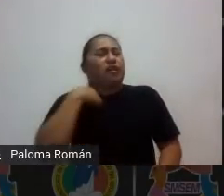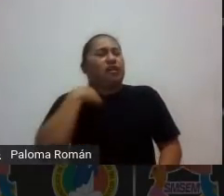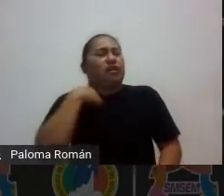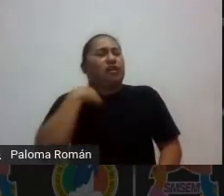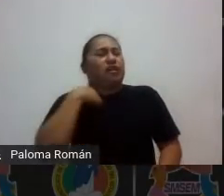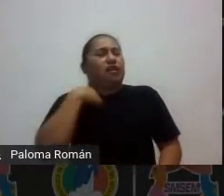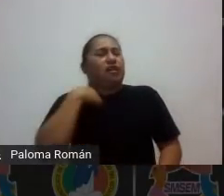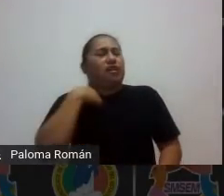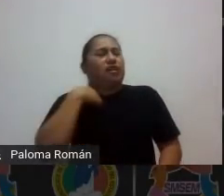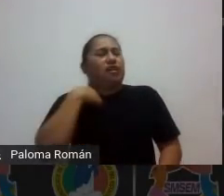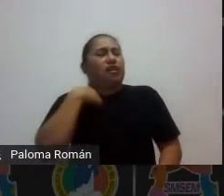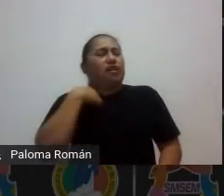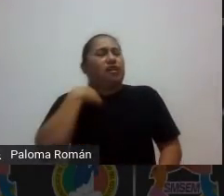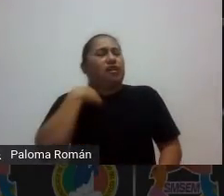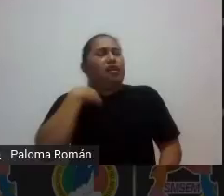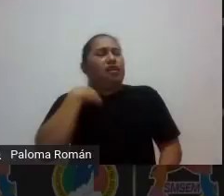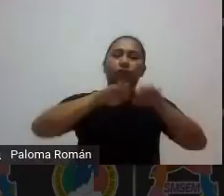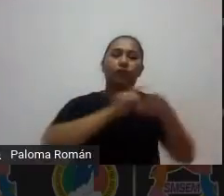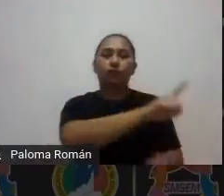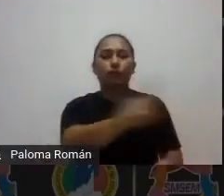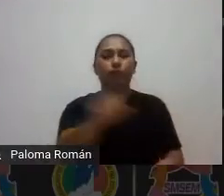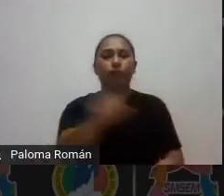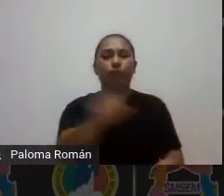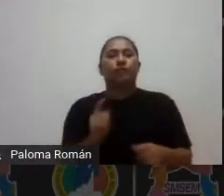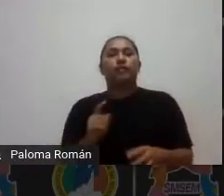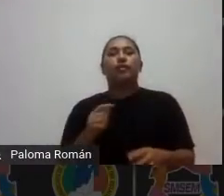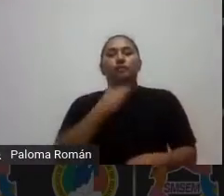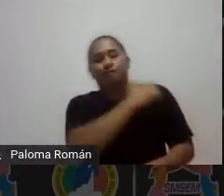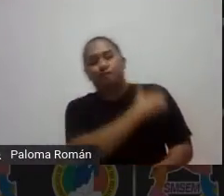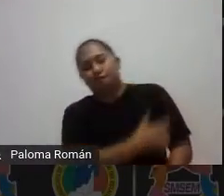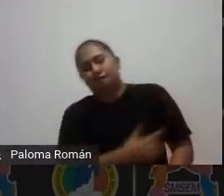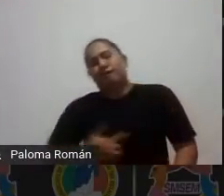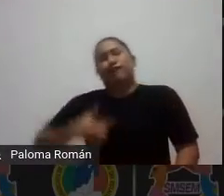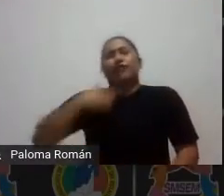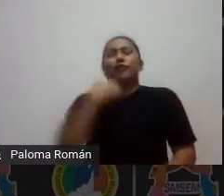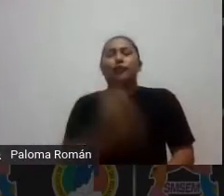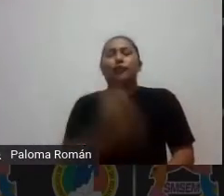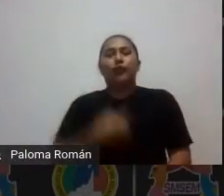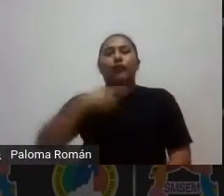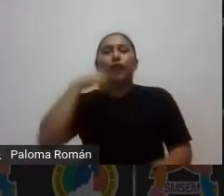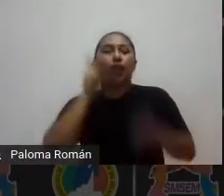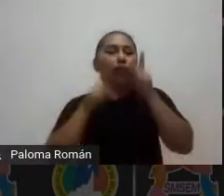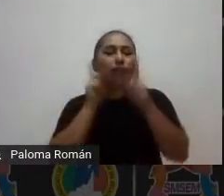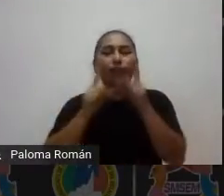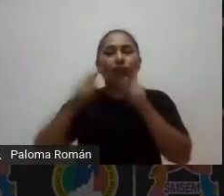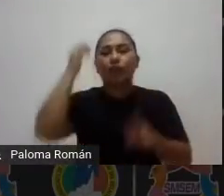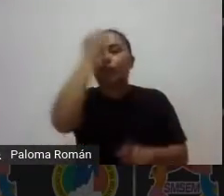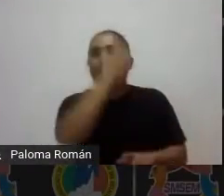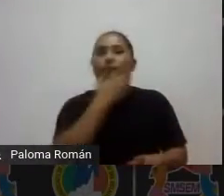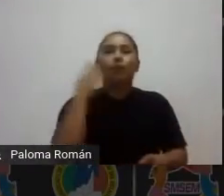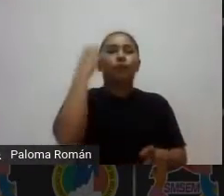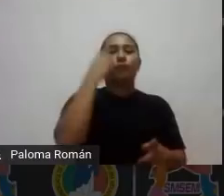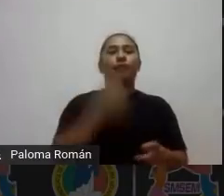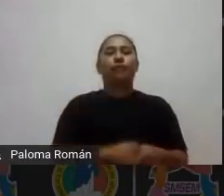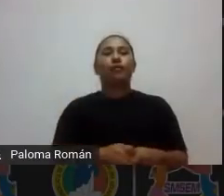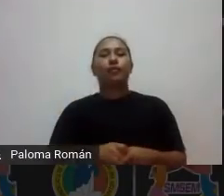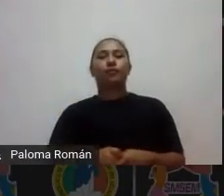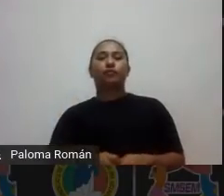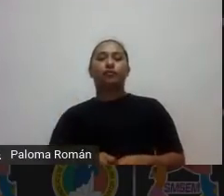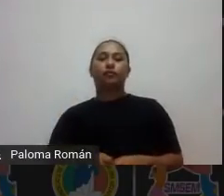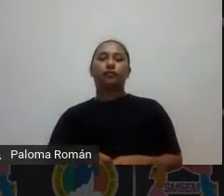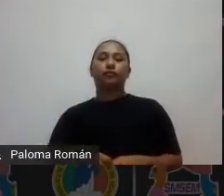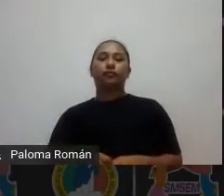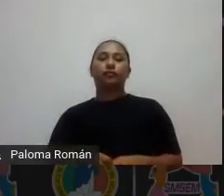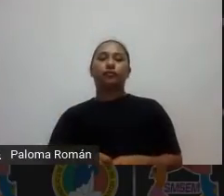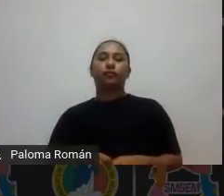de verdad me apasiona muchísimo cuando hablamos de evaluación ya vieron que es lo mío es mi mero mole y si